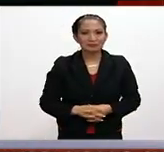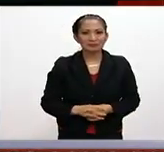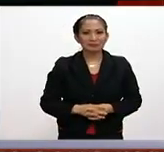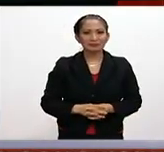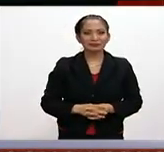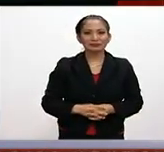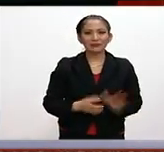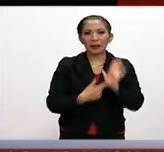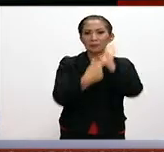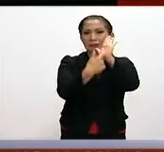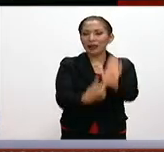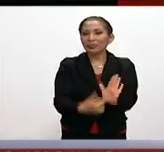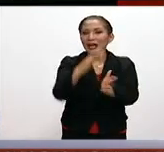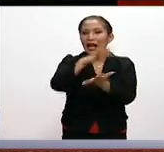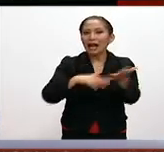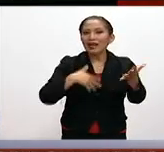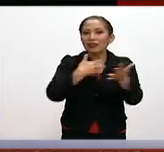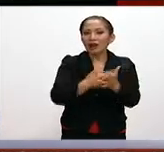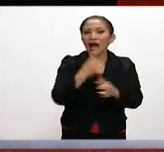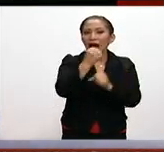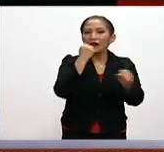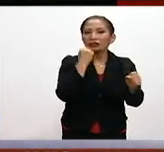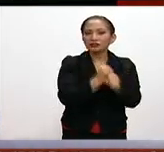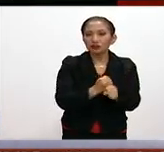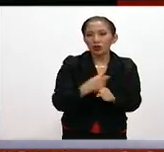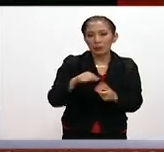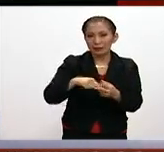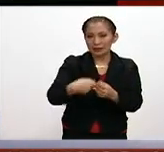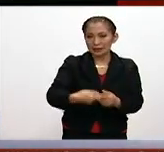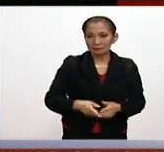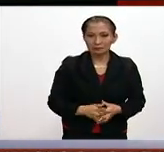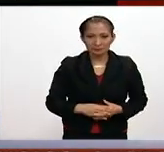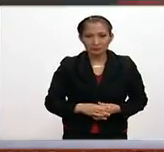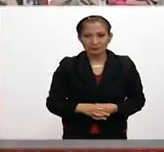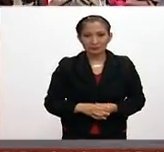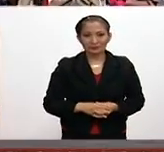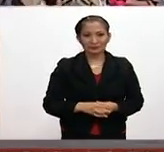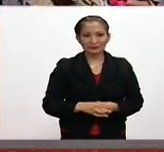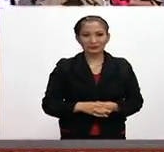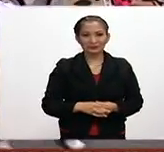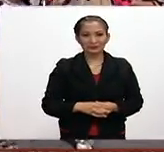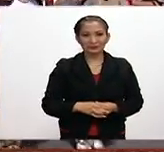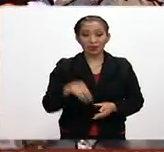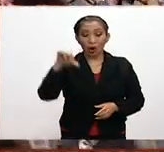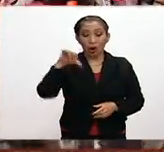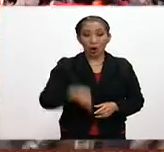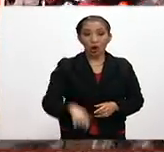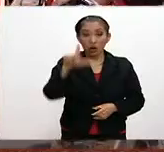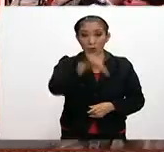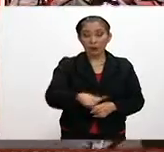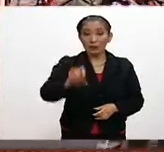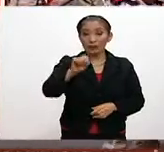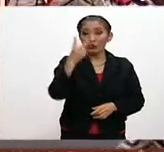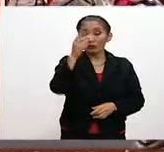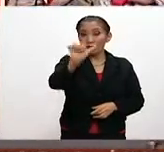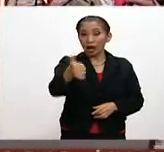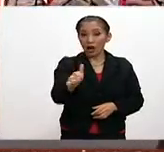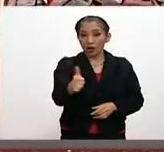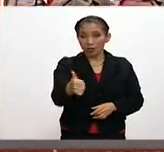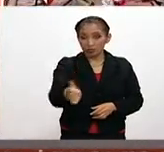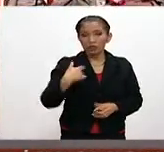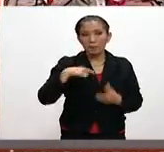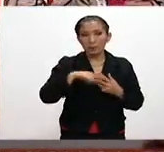Les presentamos el calendario del ciclo escolar que hoy inicia. A partir de hoy, lunes 22 de agosto,